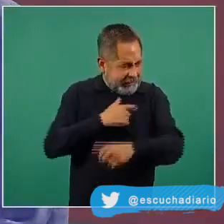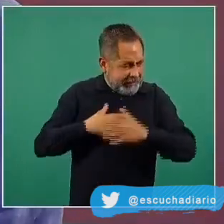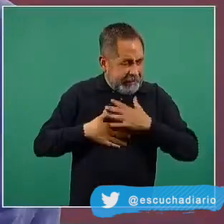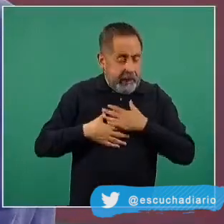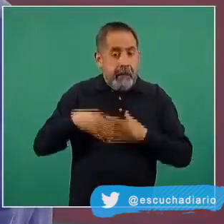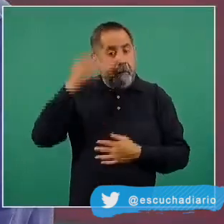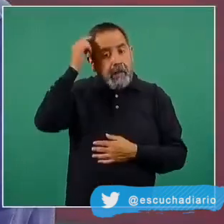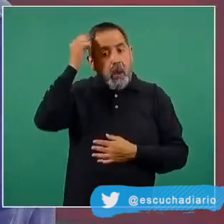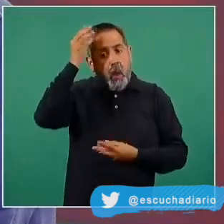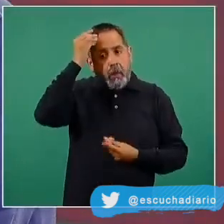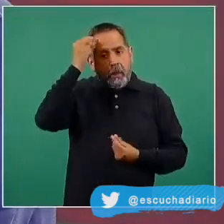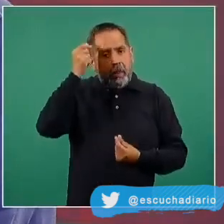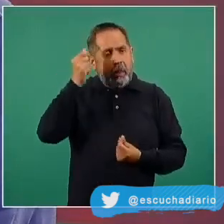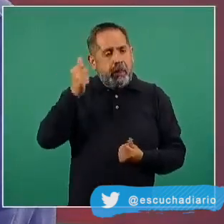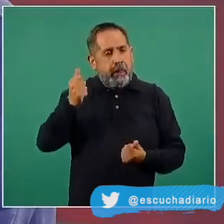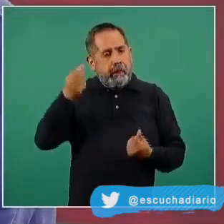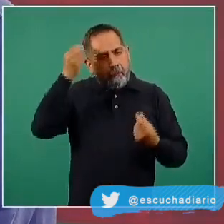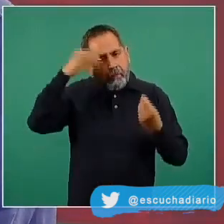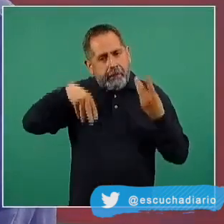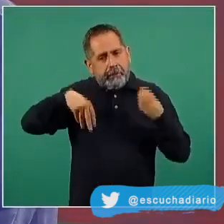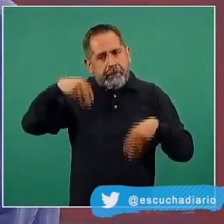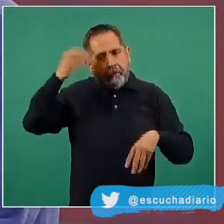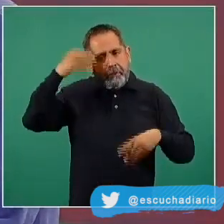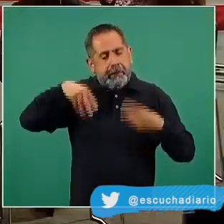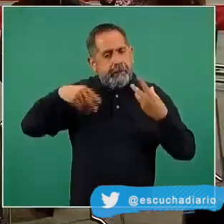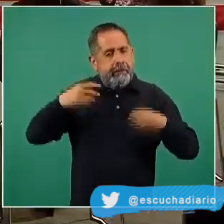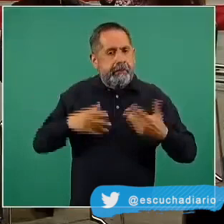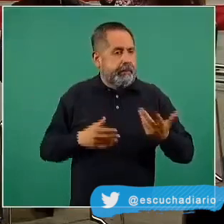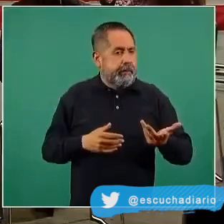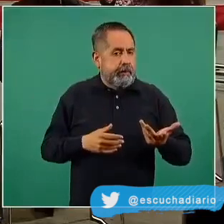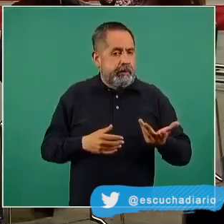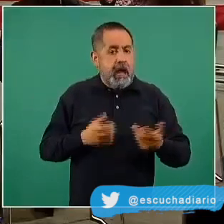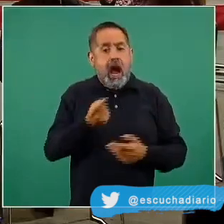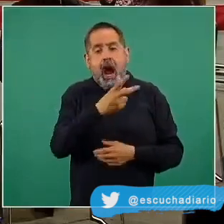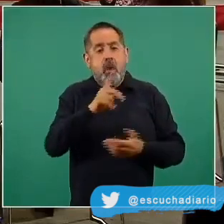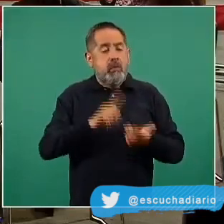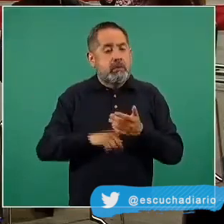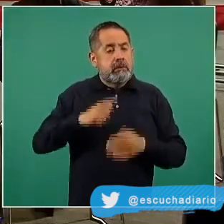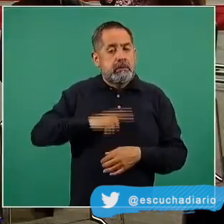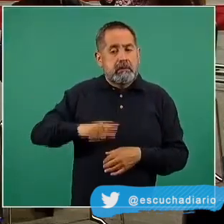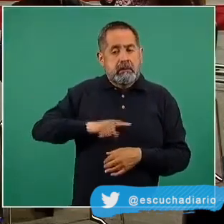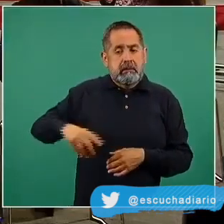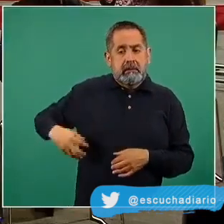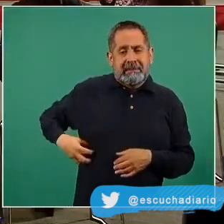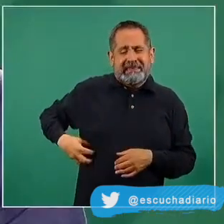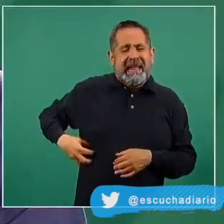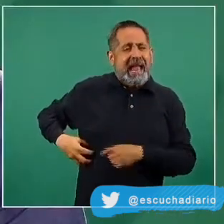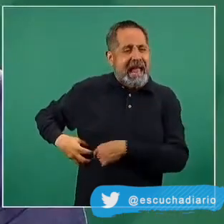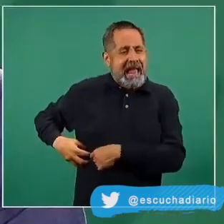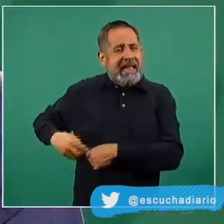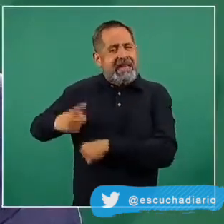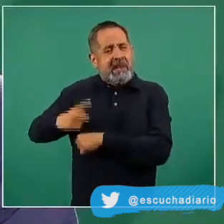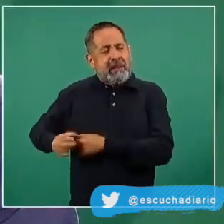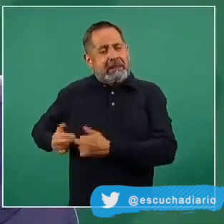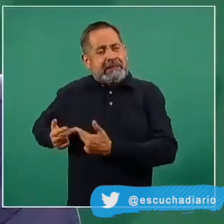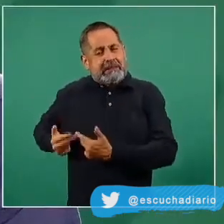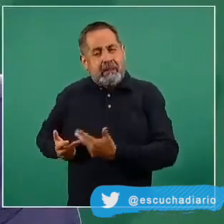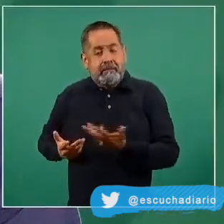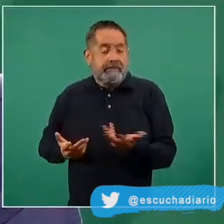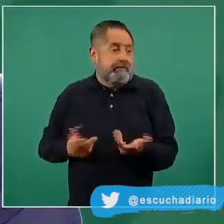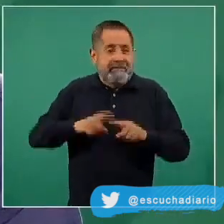pérdida de pelo, hay personas que tuvieron daño en los riñones, etcétera. Entonces, la pregunta es muy